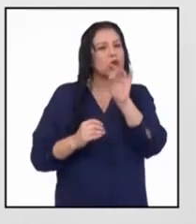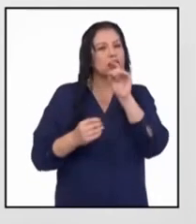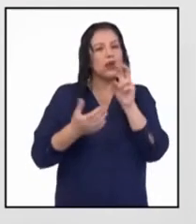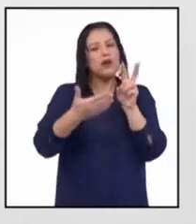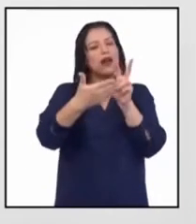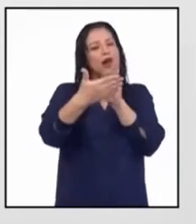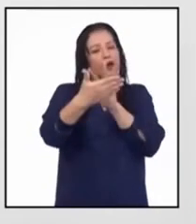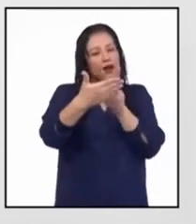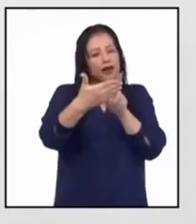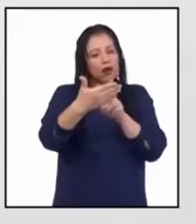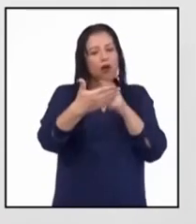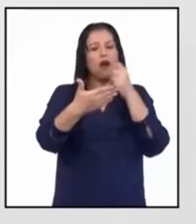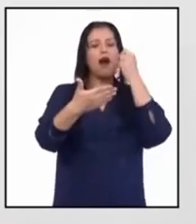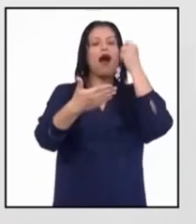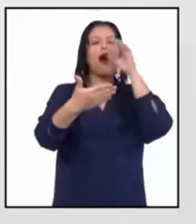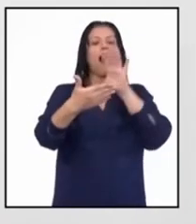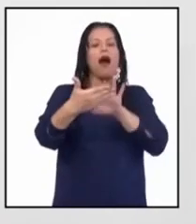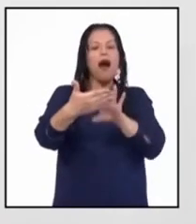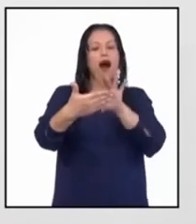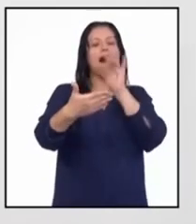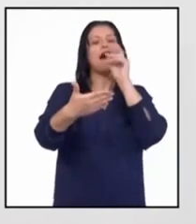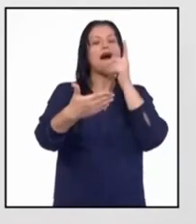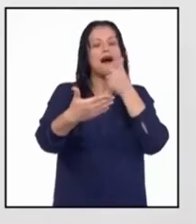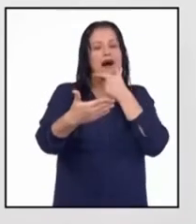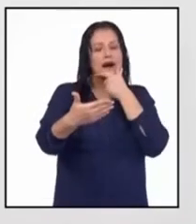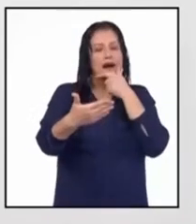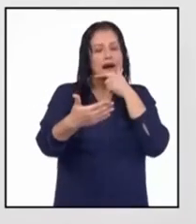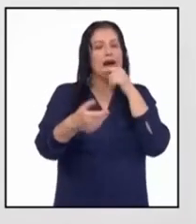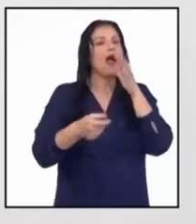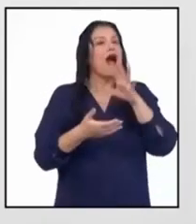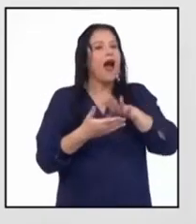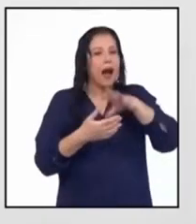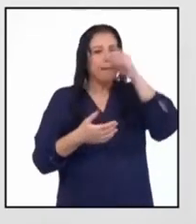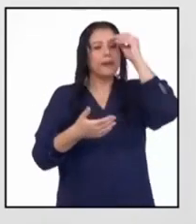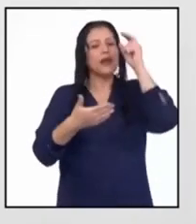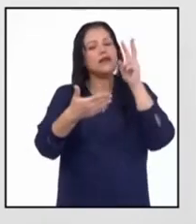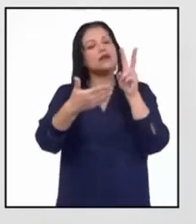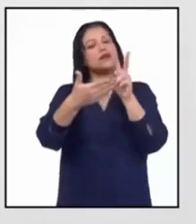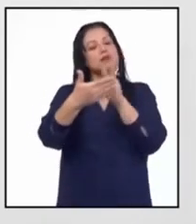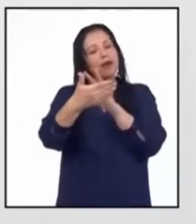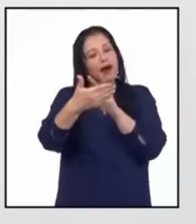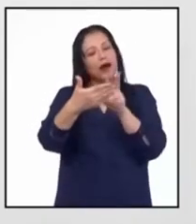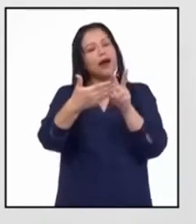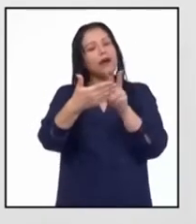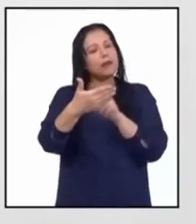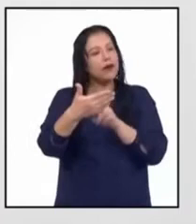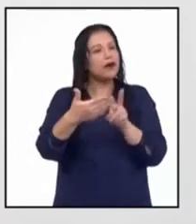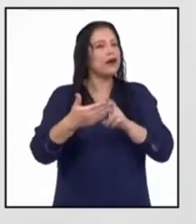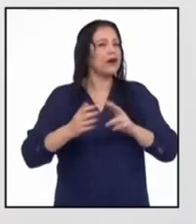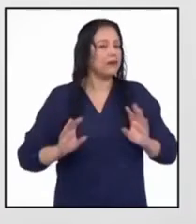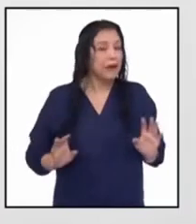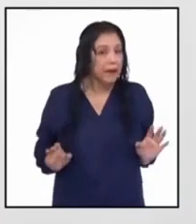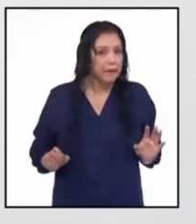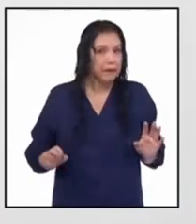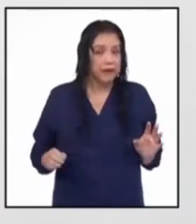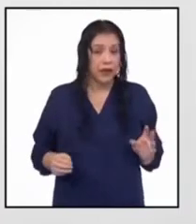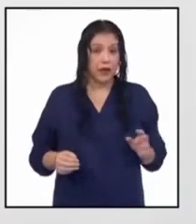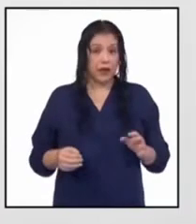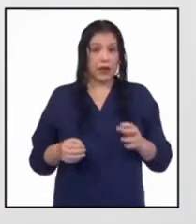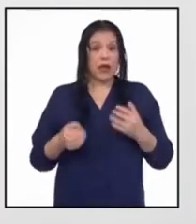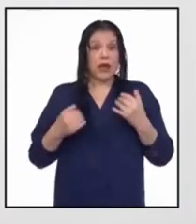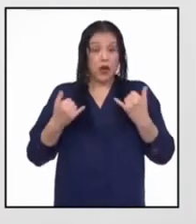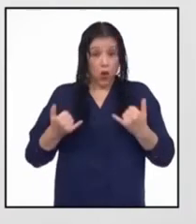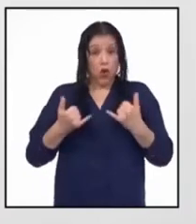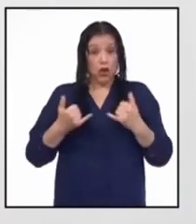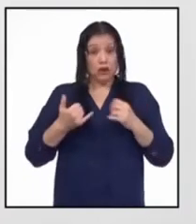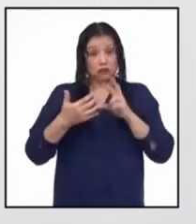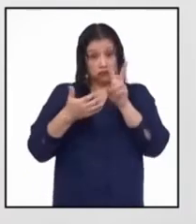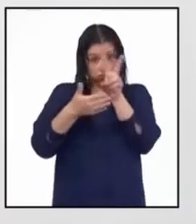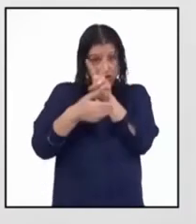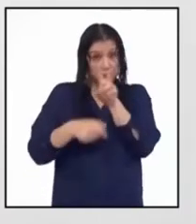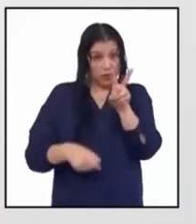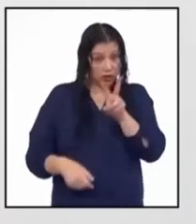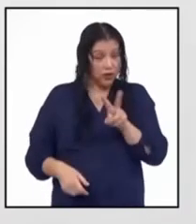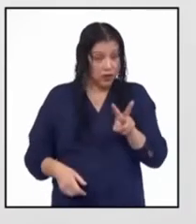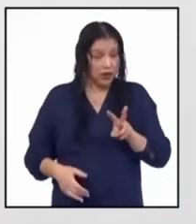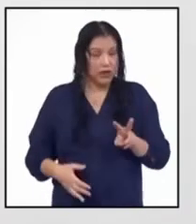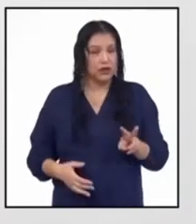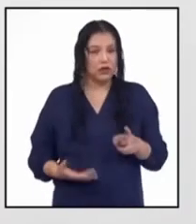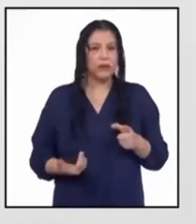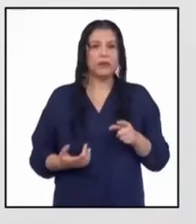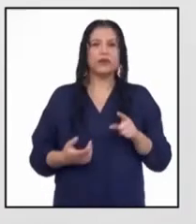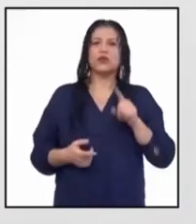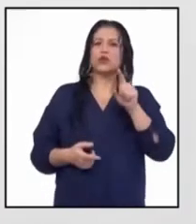lees y vas descubriendo y aprendiendo poco a poco. En el texto que analizamos hoy,